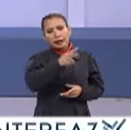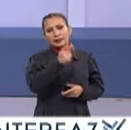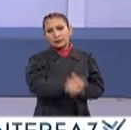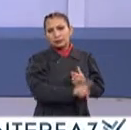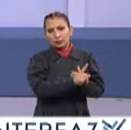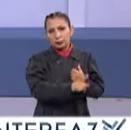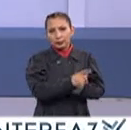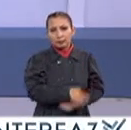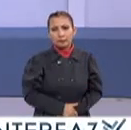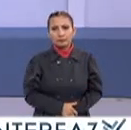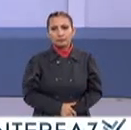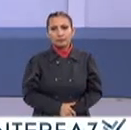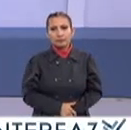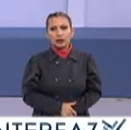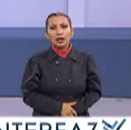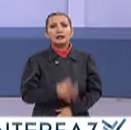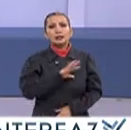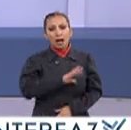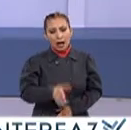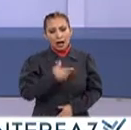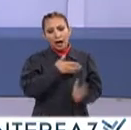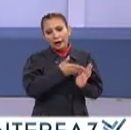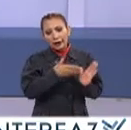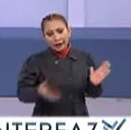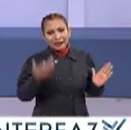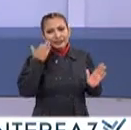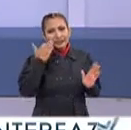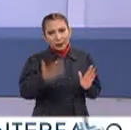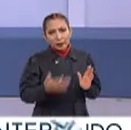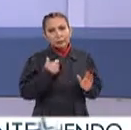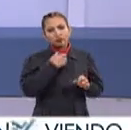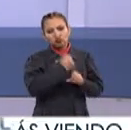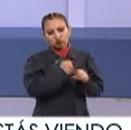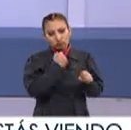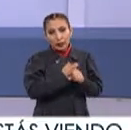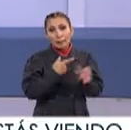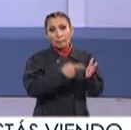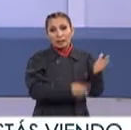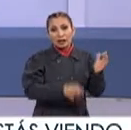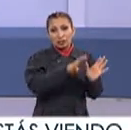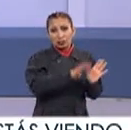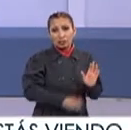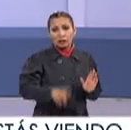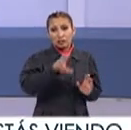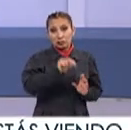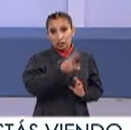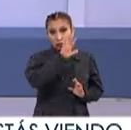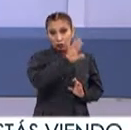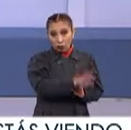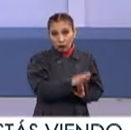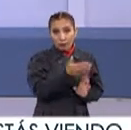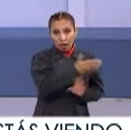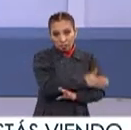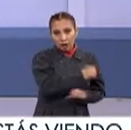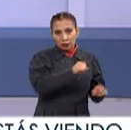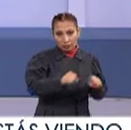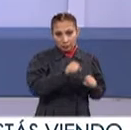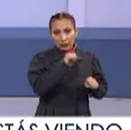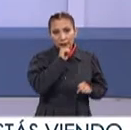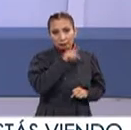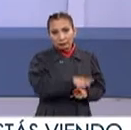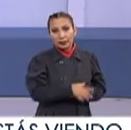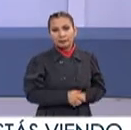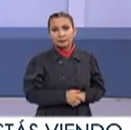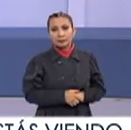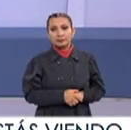este tipo de cuestiones Se han trabajado durante las últimas décadas Sobre todo desde 1985 con aquel temblor También